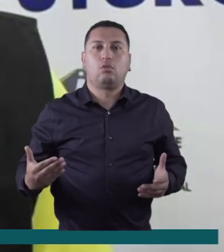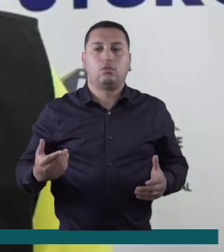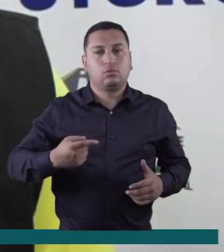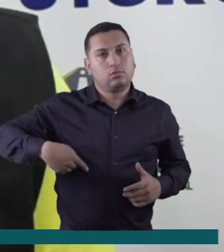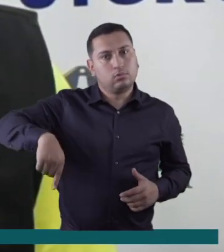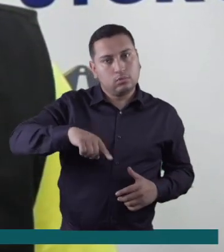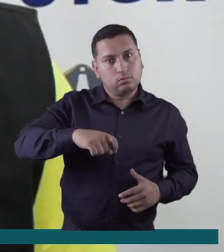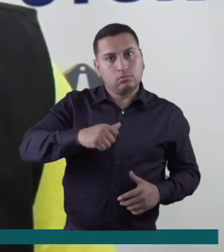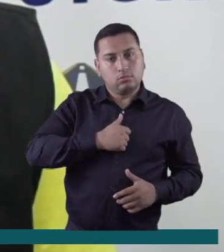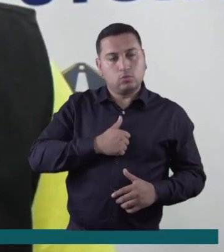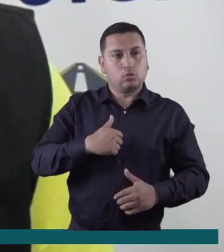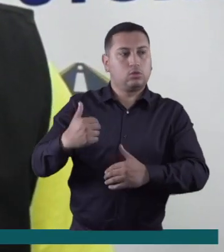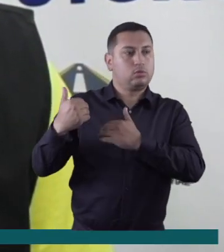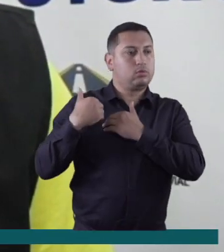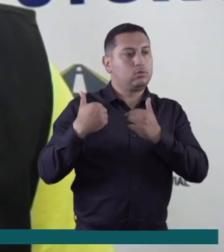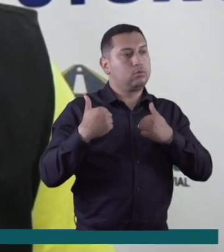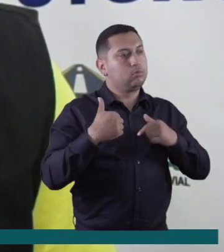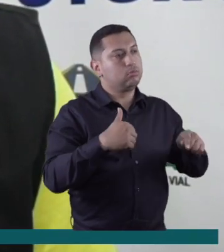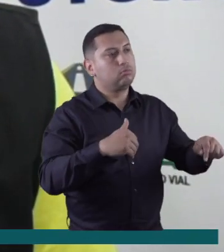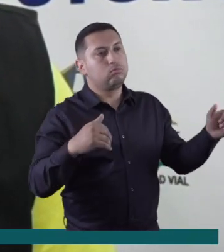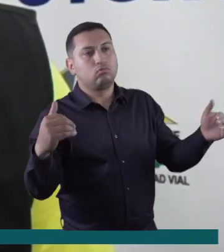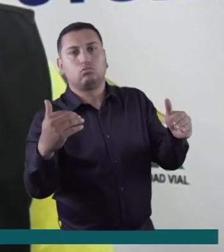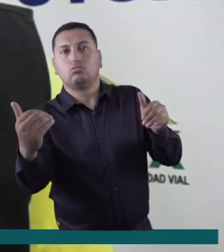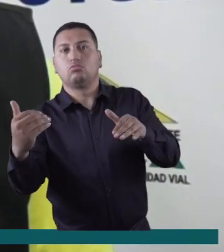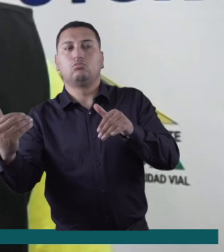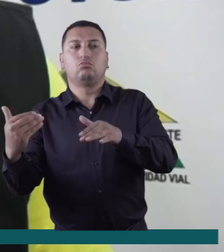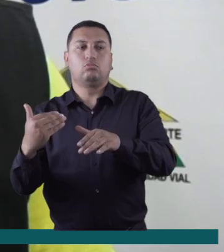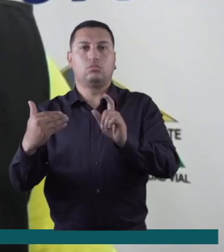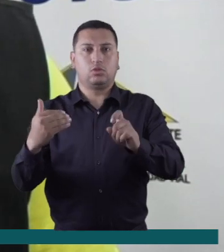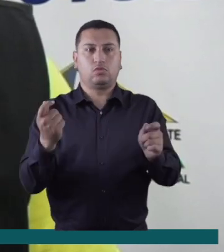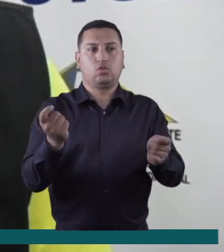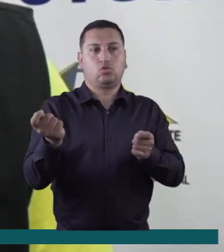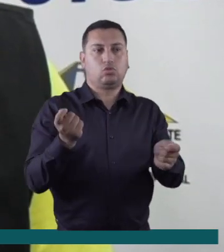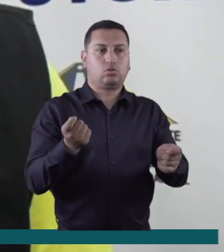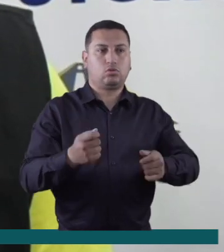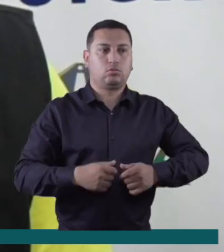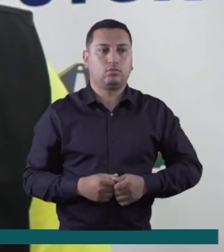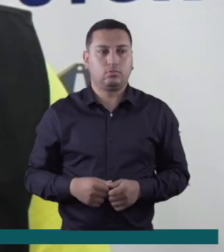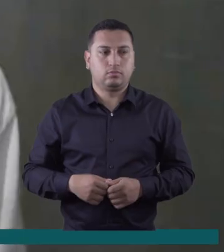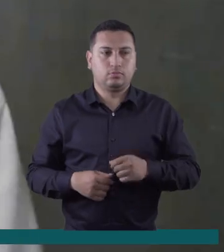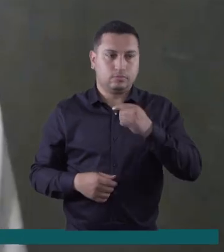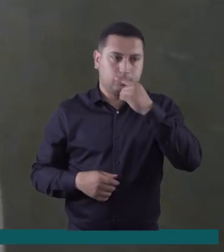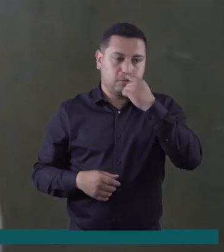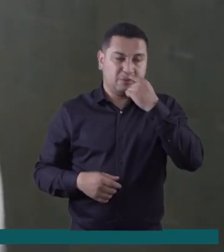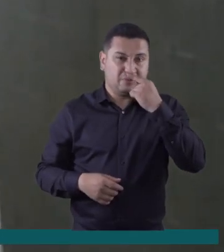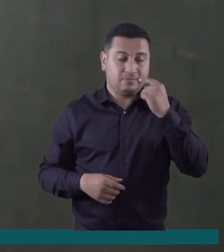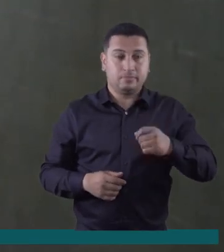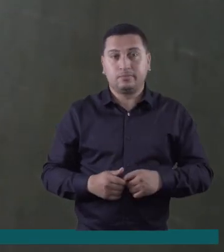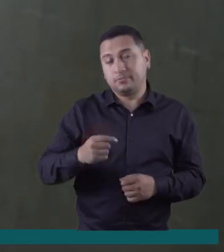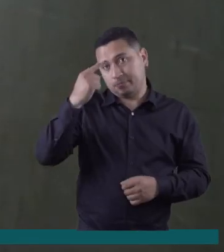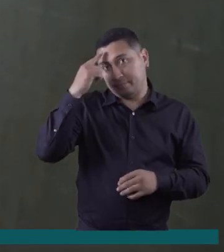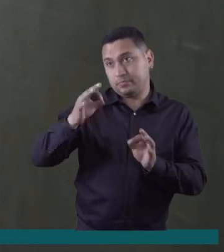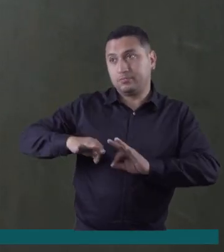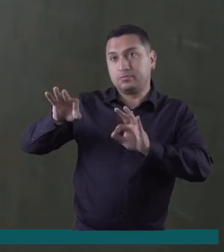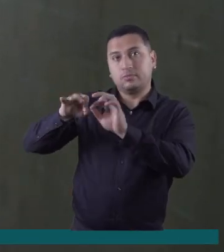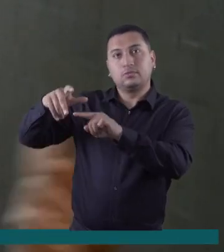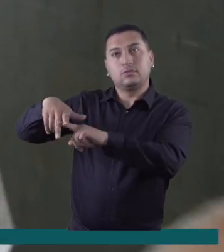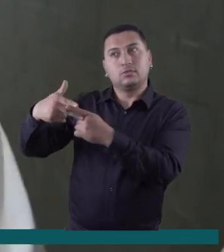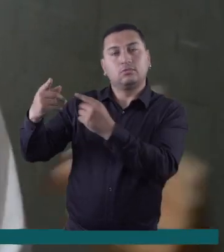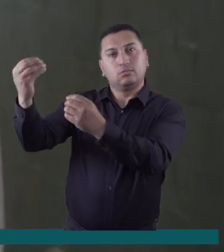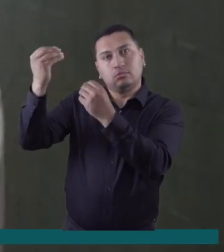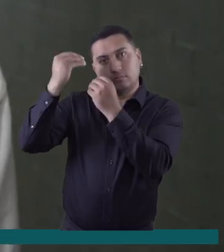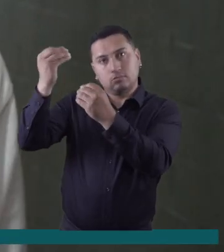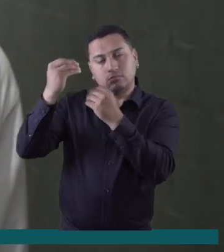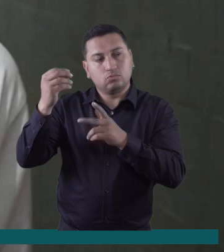encargados de generar ese control vehicular a la salida de los planteles educativos. Como menor de edad me parece muy importante que nos